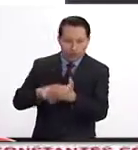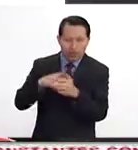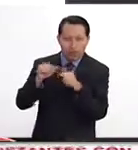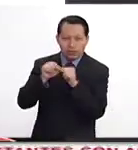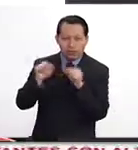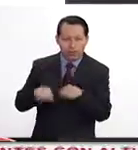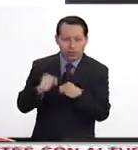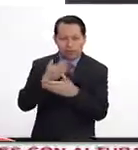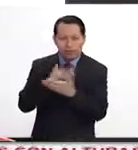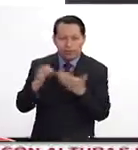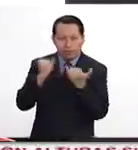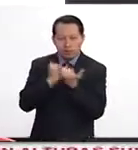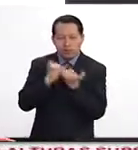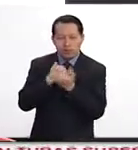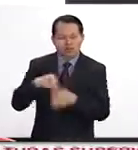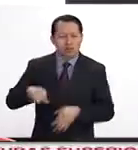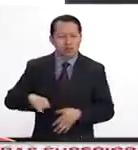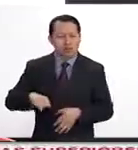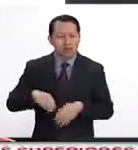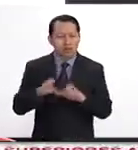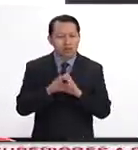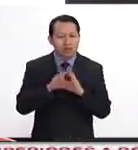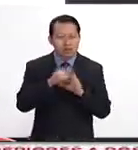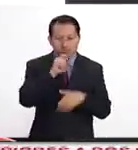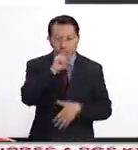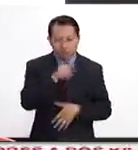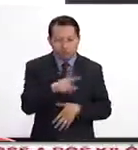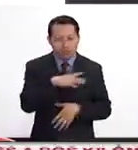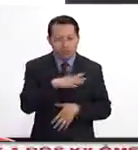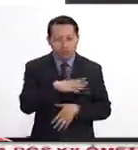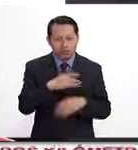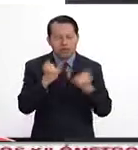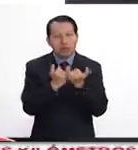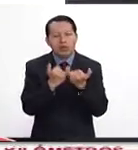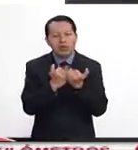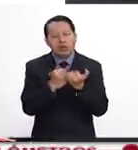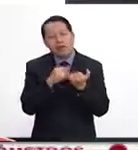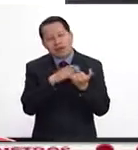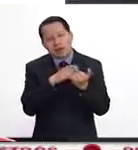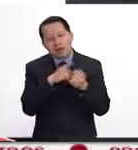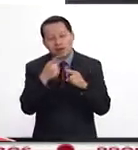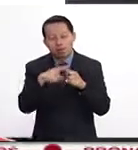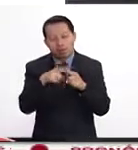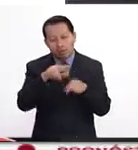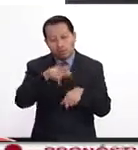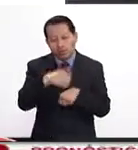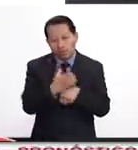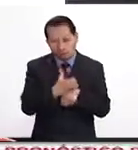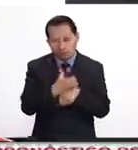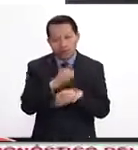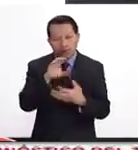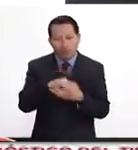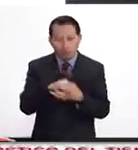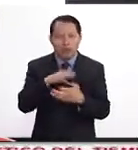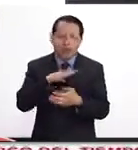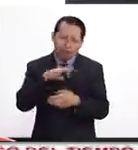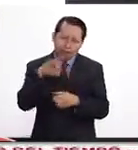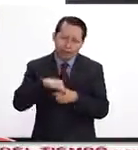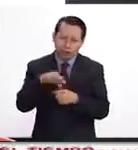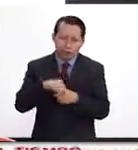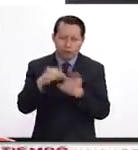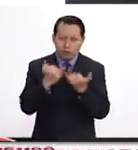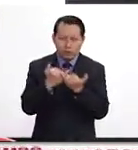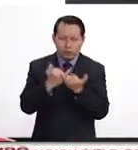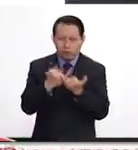que además, muy interesante, también combina elementos de una república como tal. Hay elecciones como las